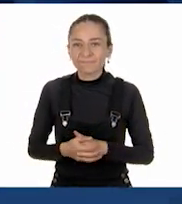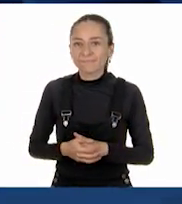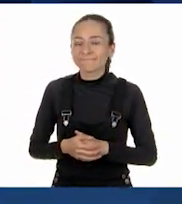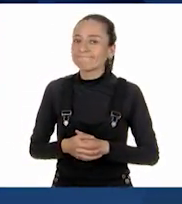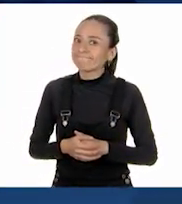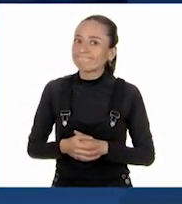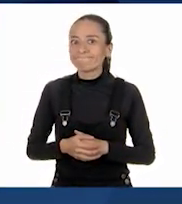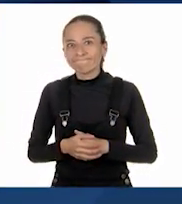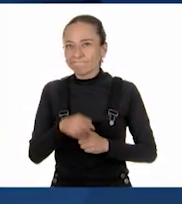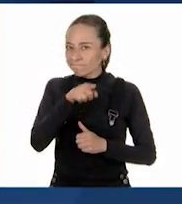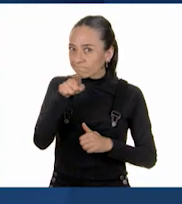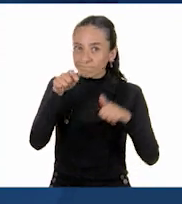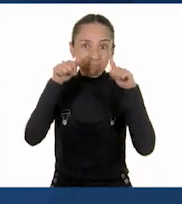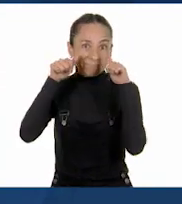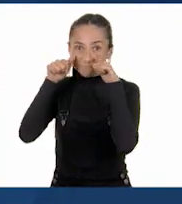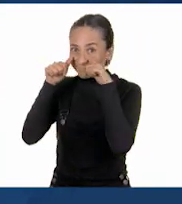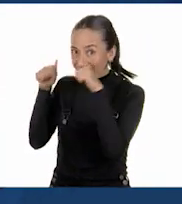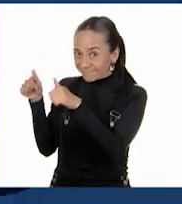Pongan atención.